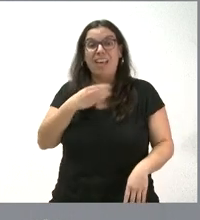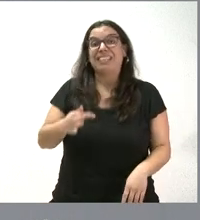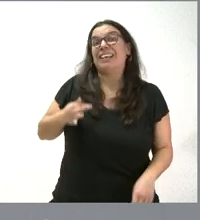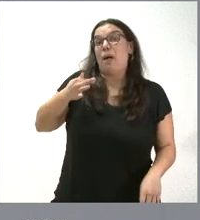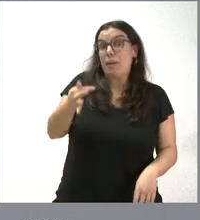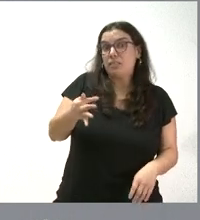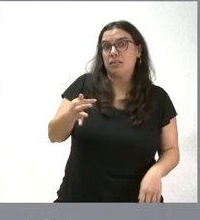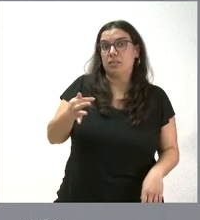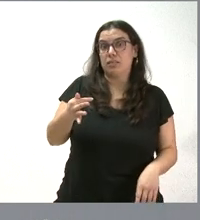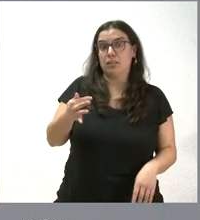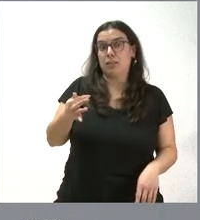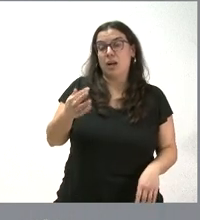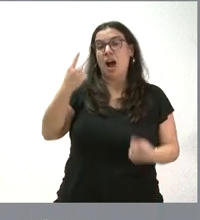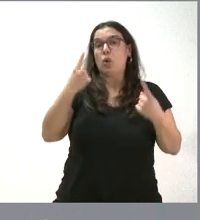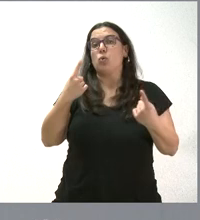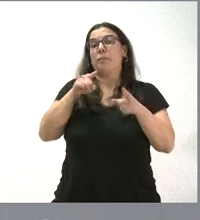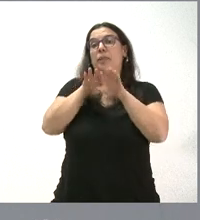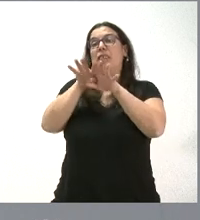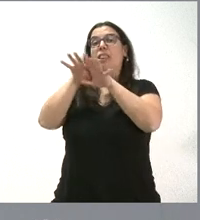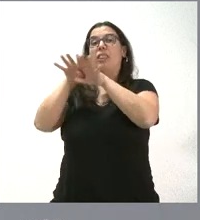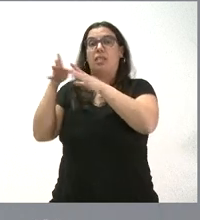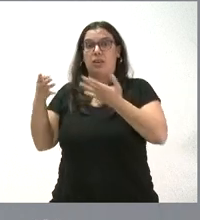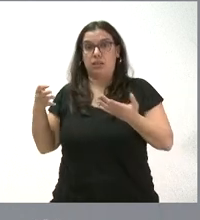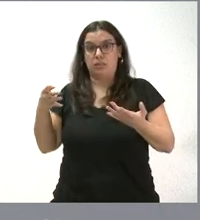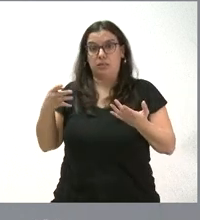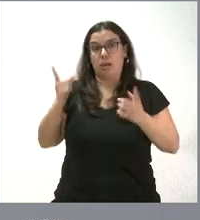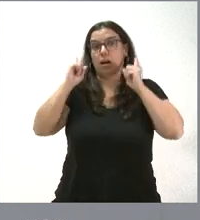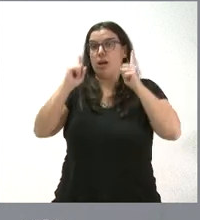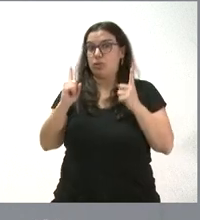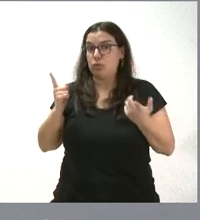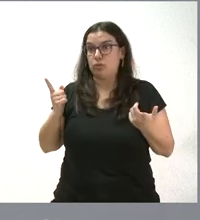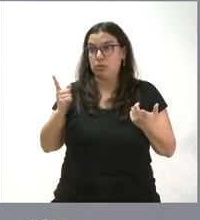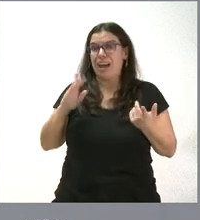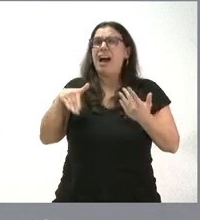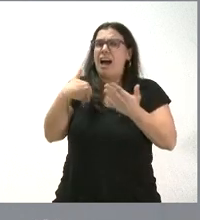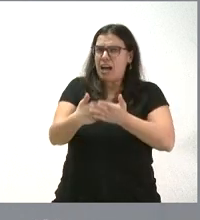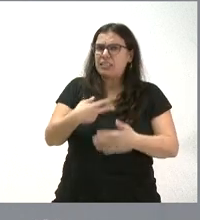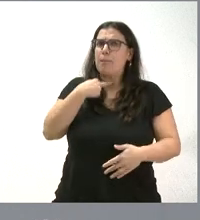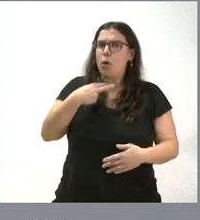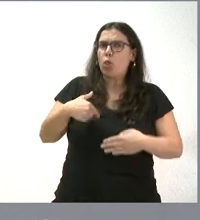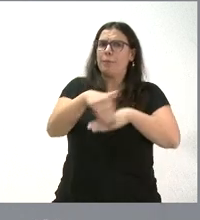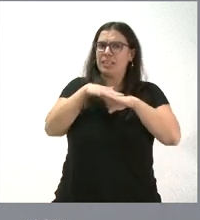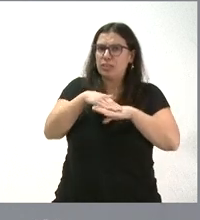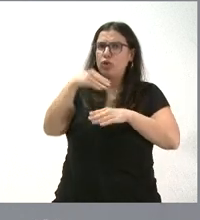extiende la idea, y como ha habido casos así, y algunos incluso ministros del Gobierno de España y en la presa internacional,